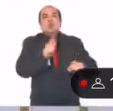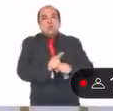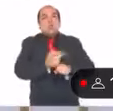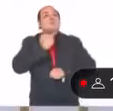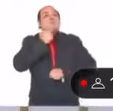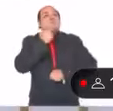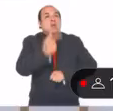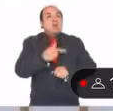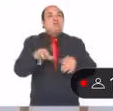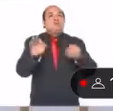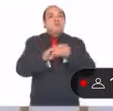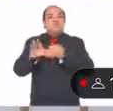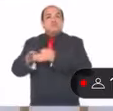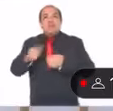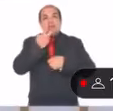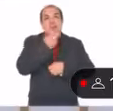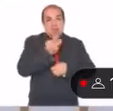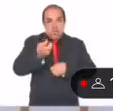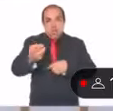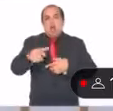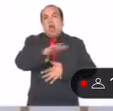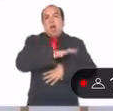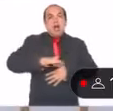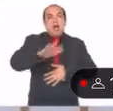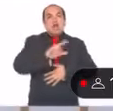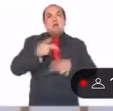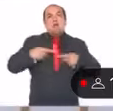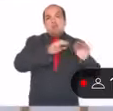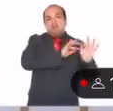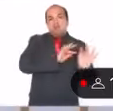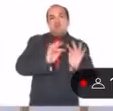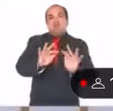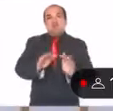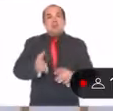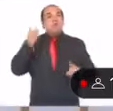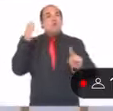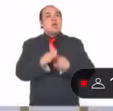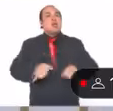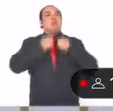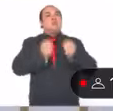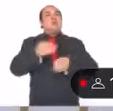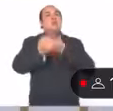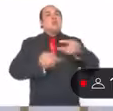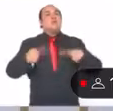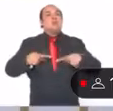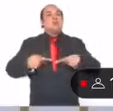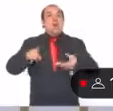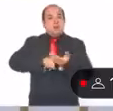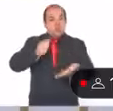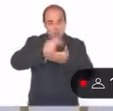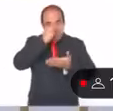mejoramiento continuo de los espacios públicos para asegurar que todas las personas de nuestra capital